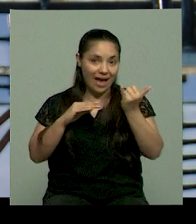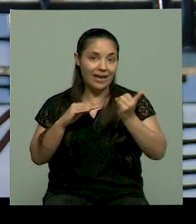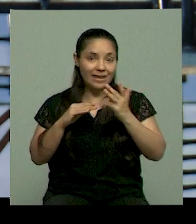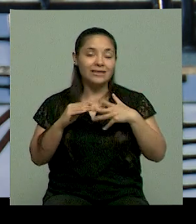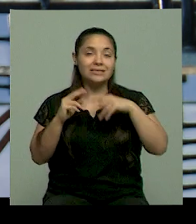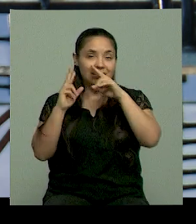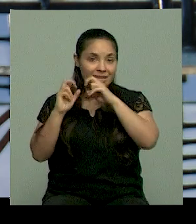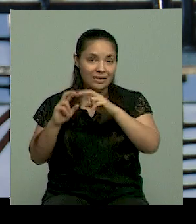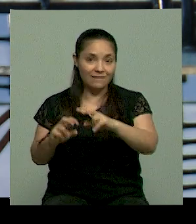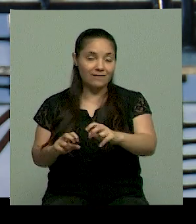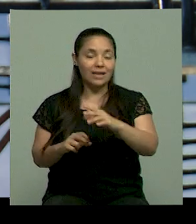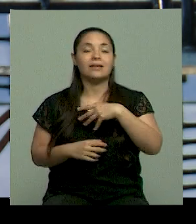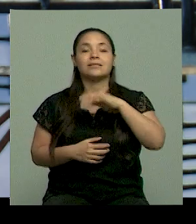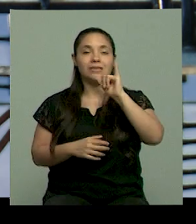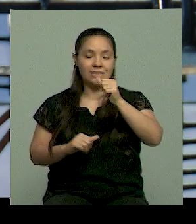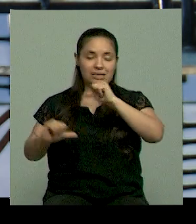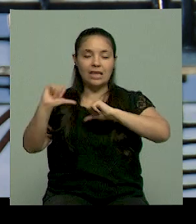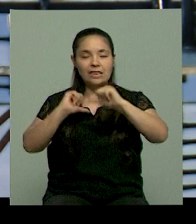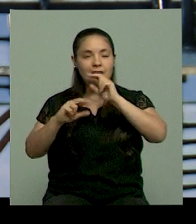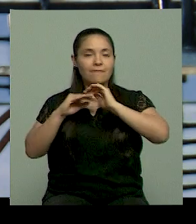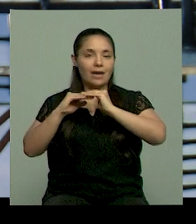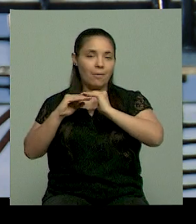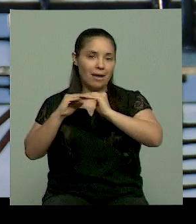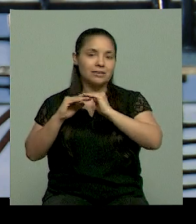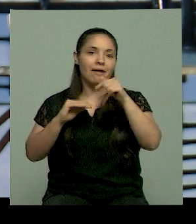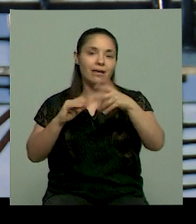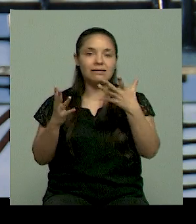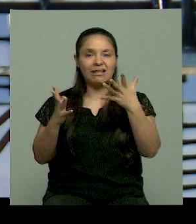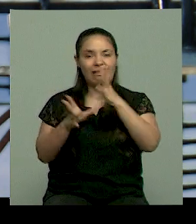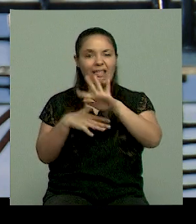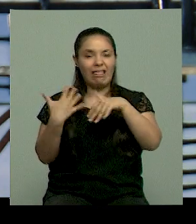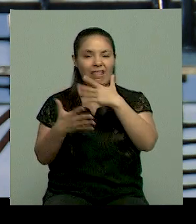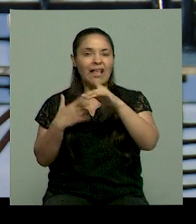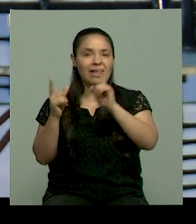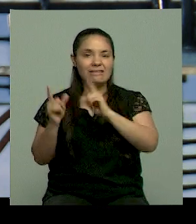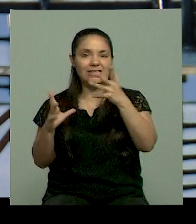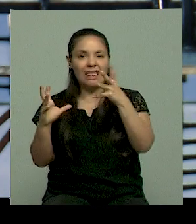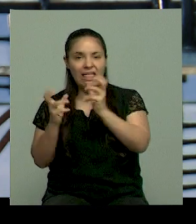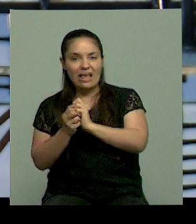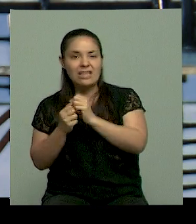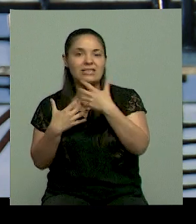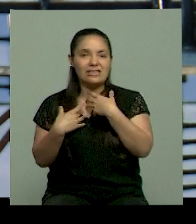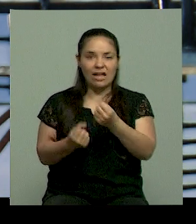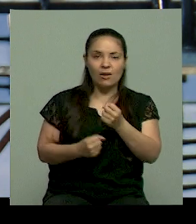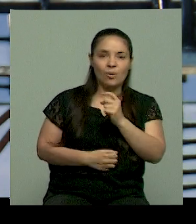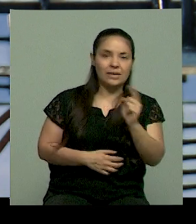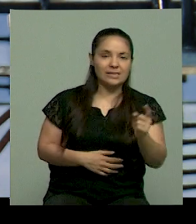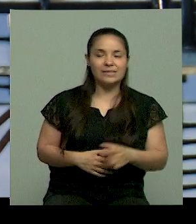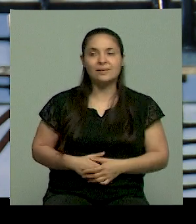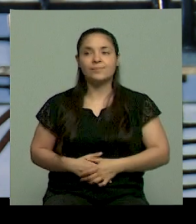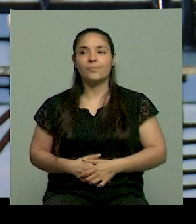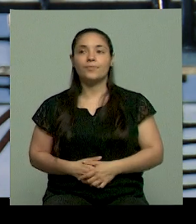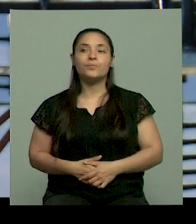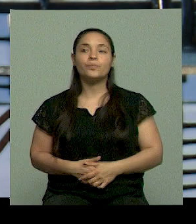científica, lo que pasa es que las mezclan tanto que terminan siendo más dañinas que útiles o saludables, si le cabe la palabra.